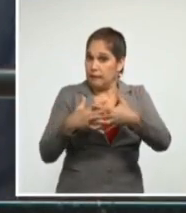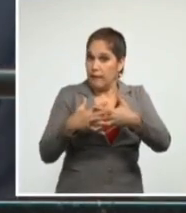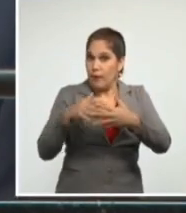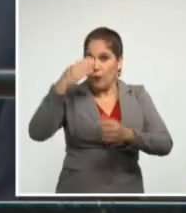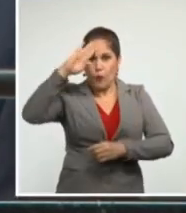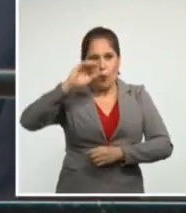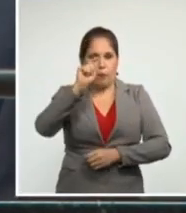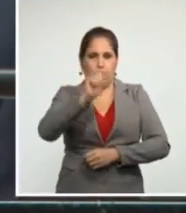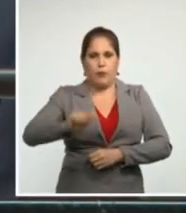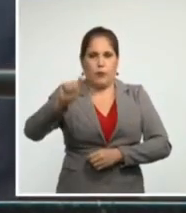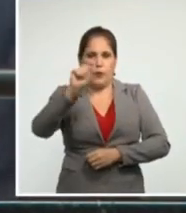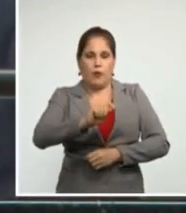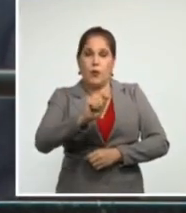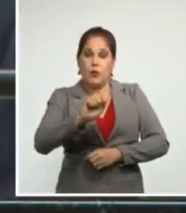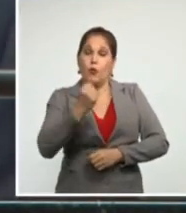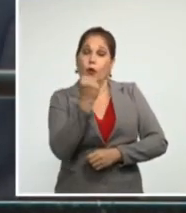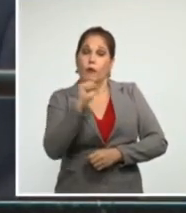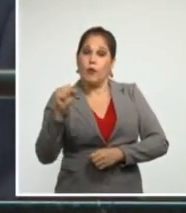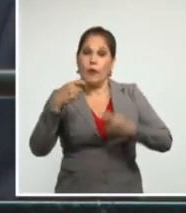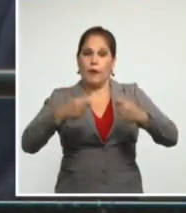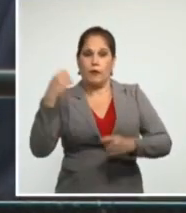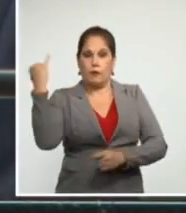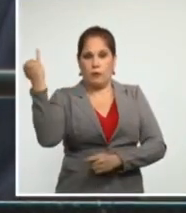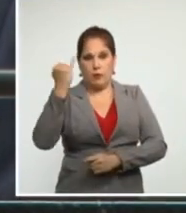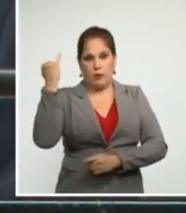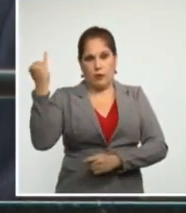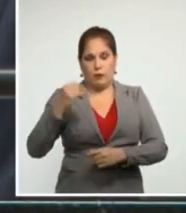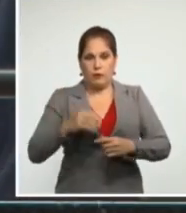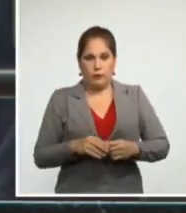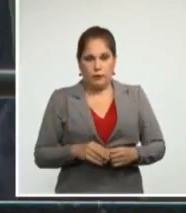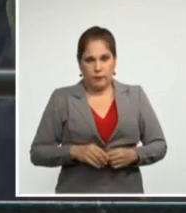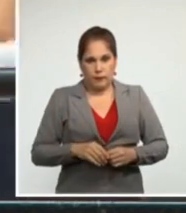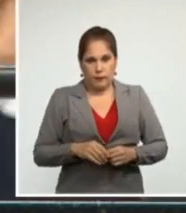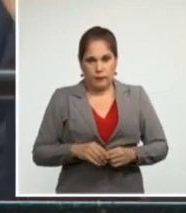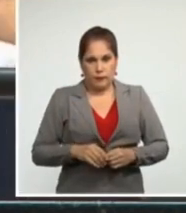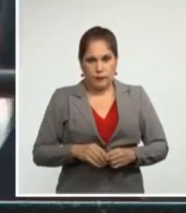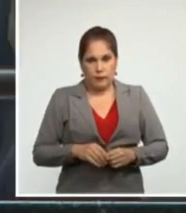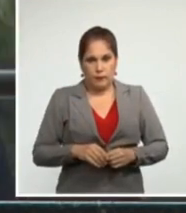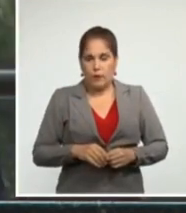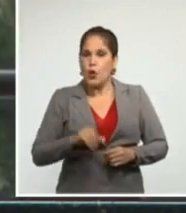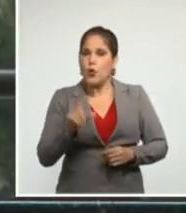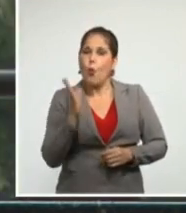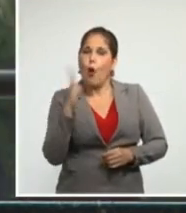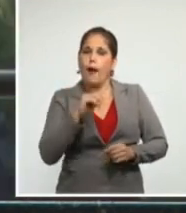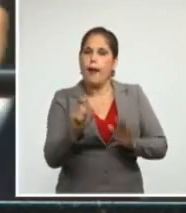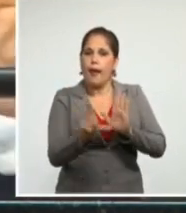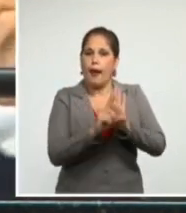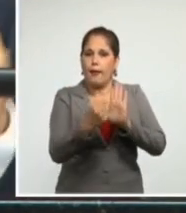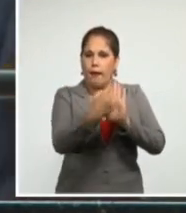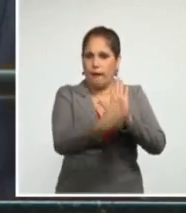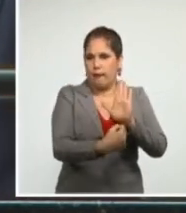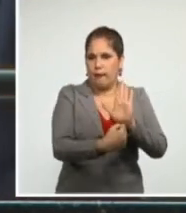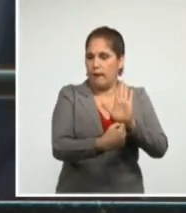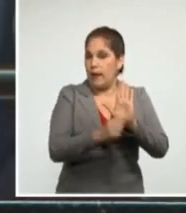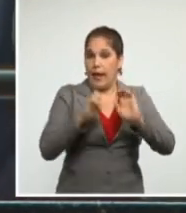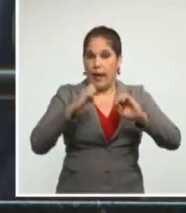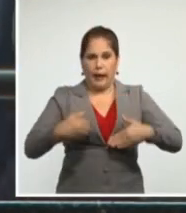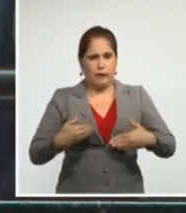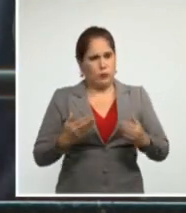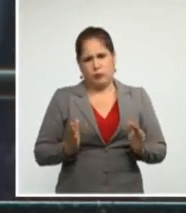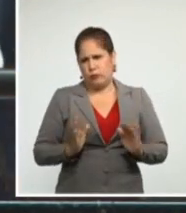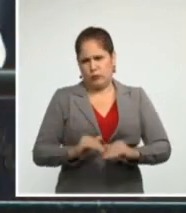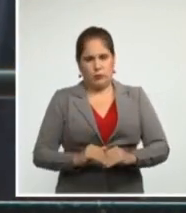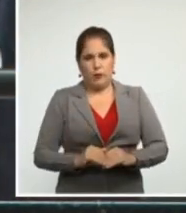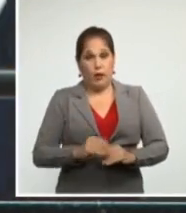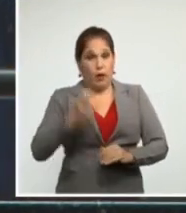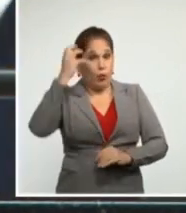internacional. No es legal ni ético que el